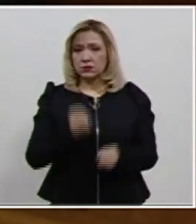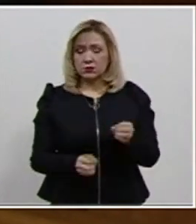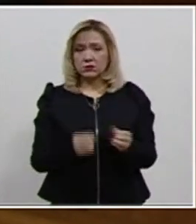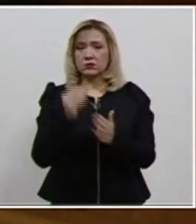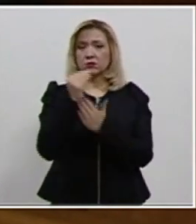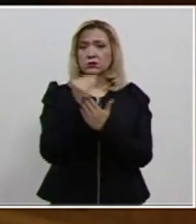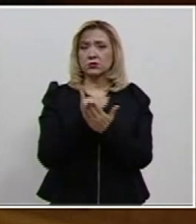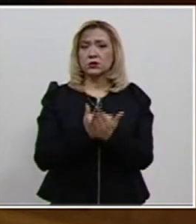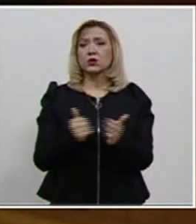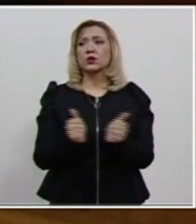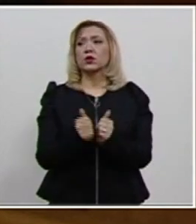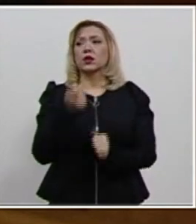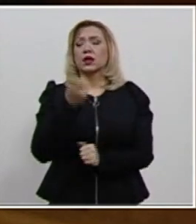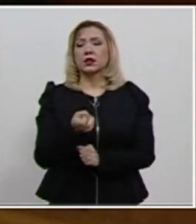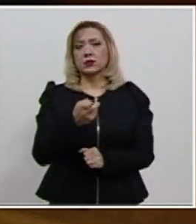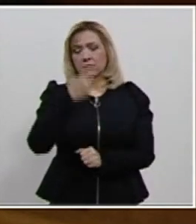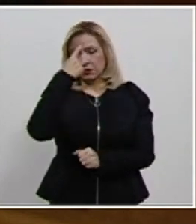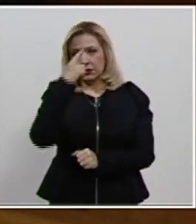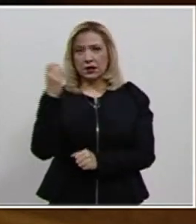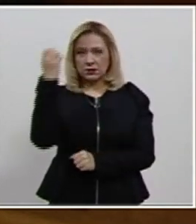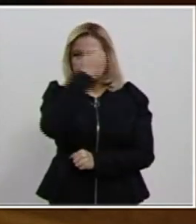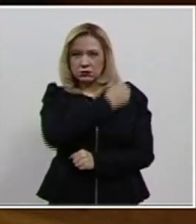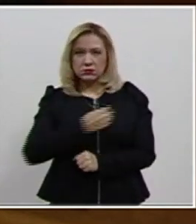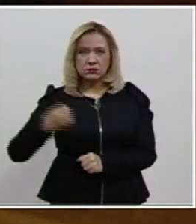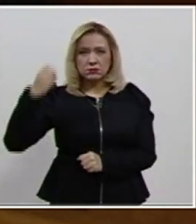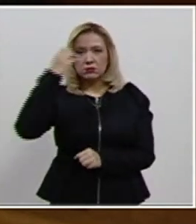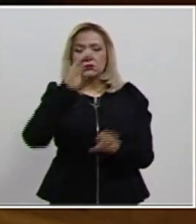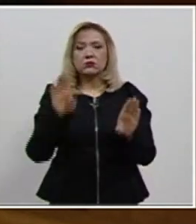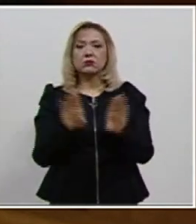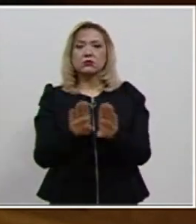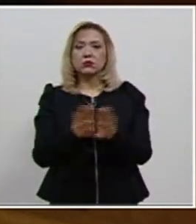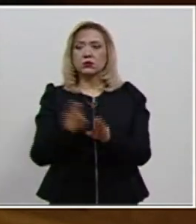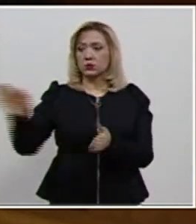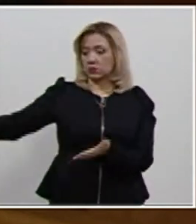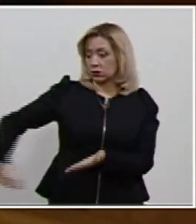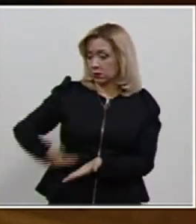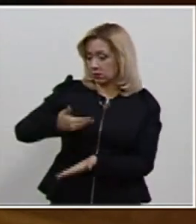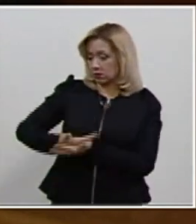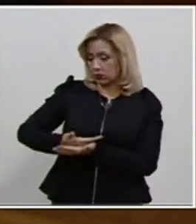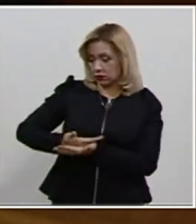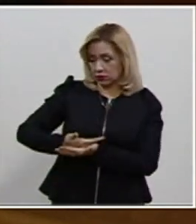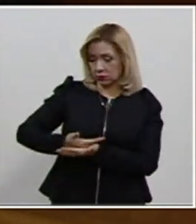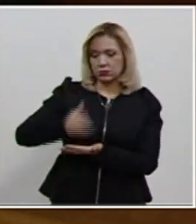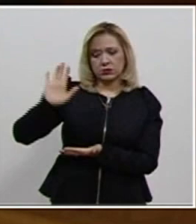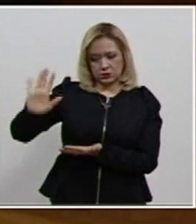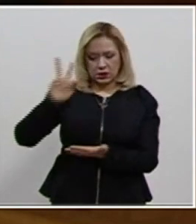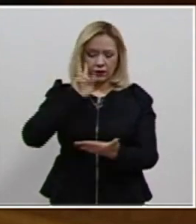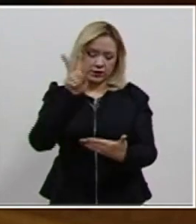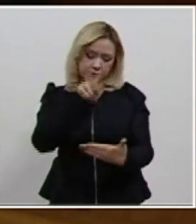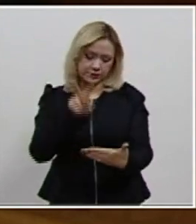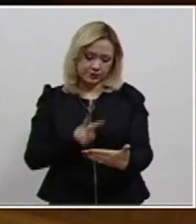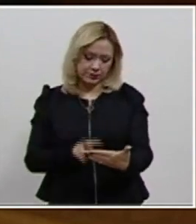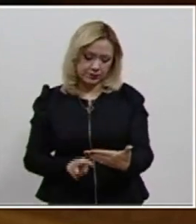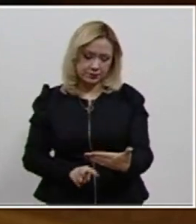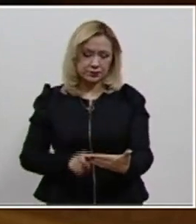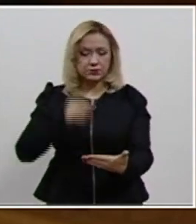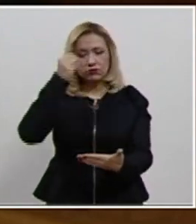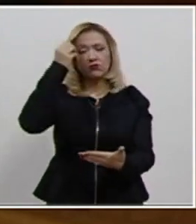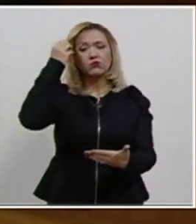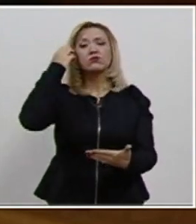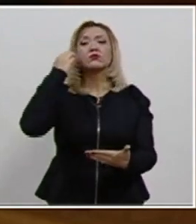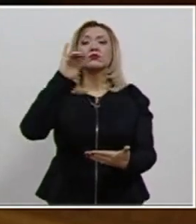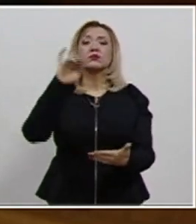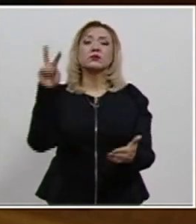a través de los cuales se realizó el examen de la medida cautelar solicitada, la propuesta que se hace es en el sentido